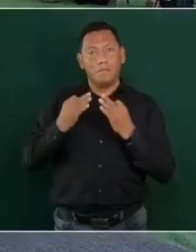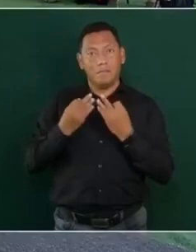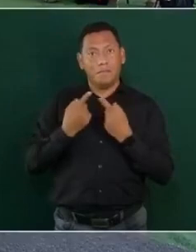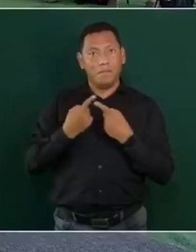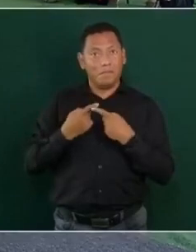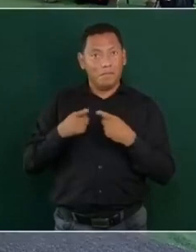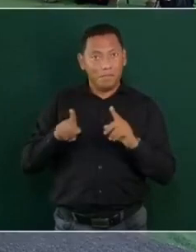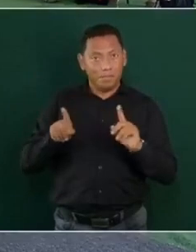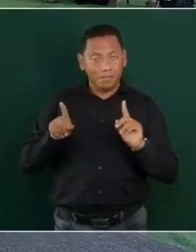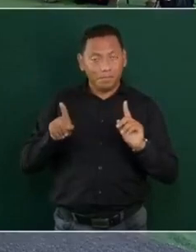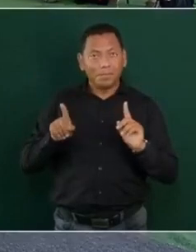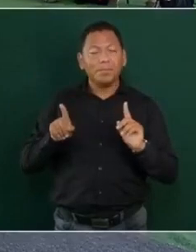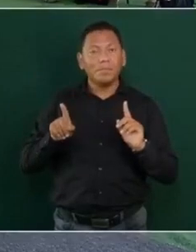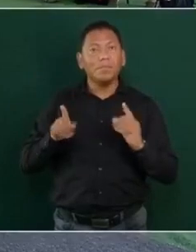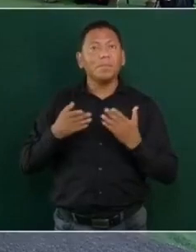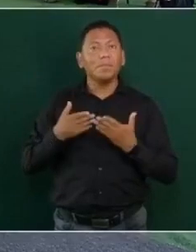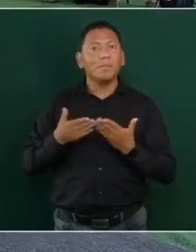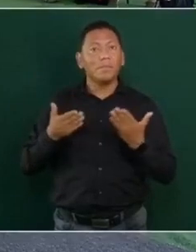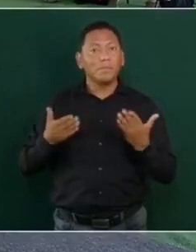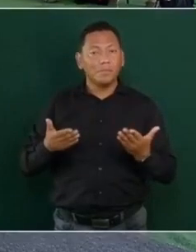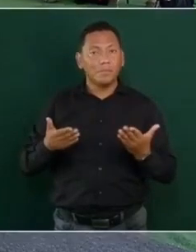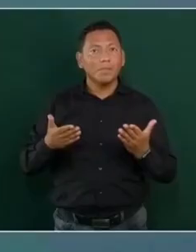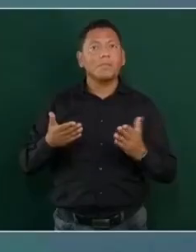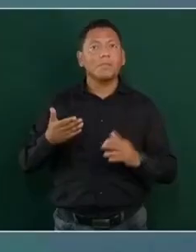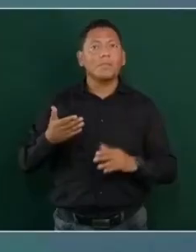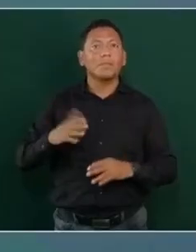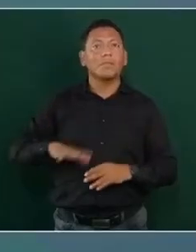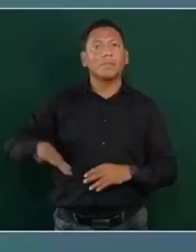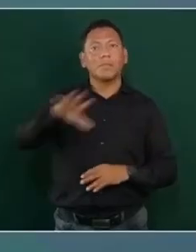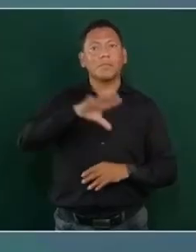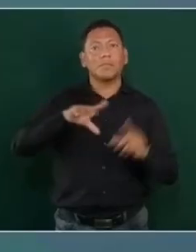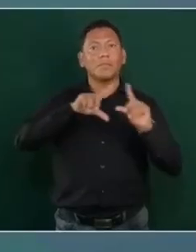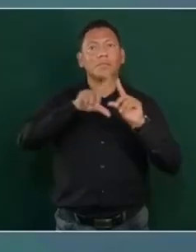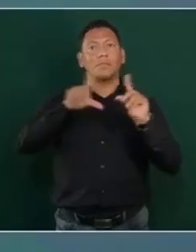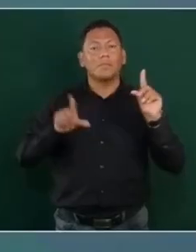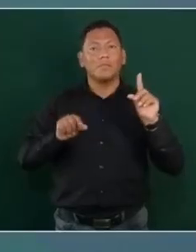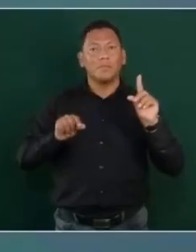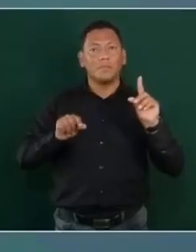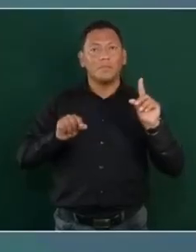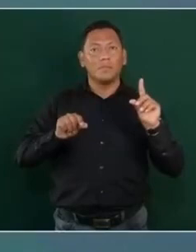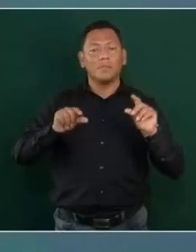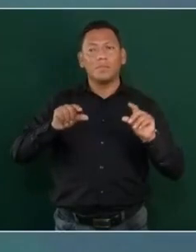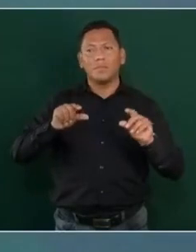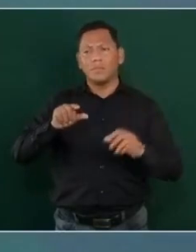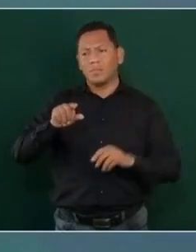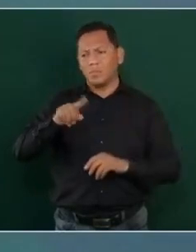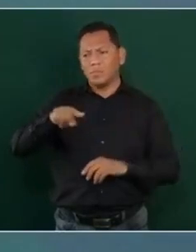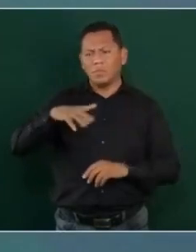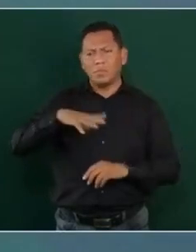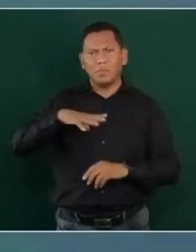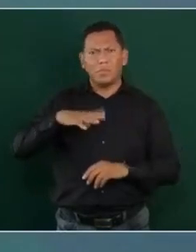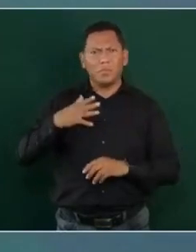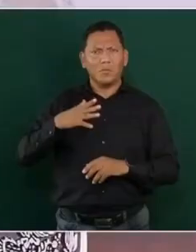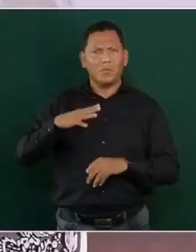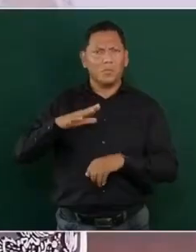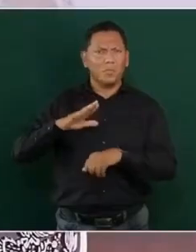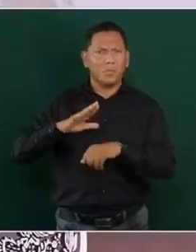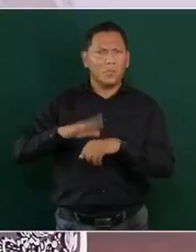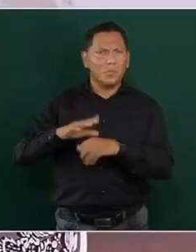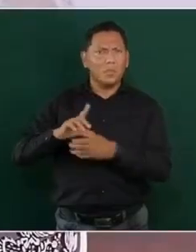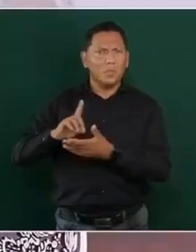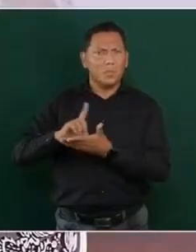¿Y dónde tenemos nosotros mayor consumo